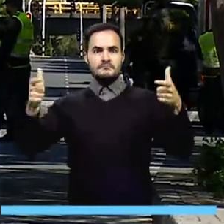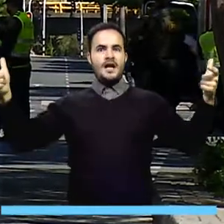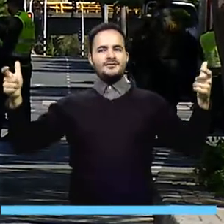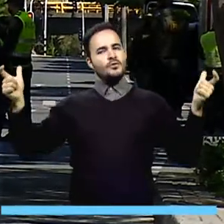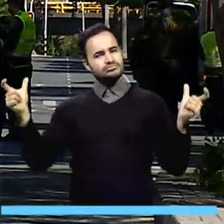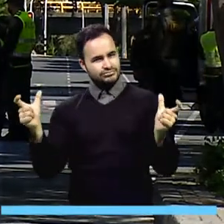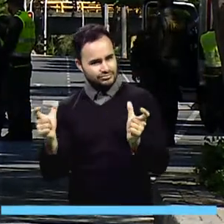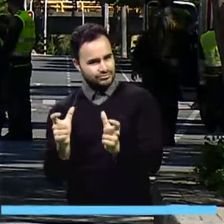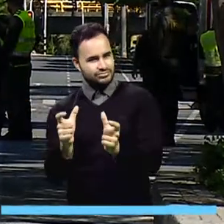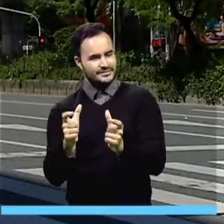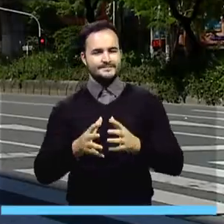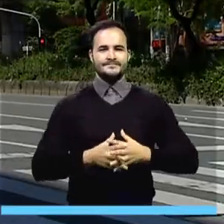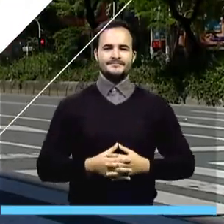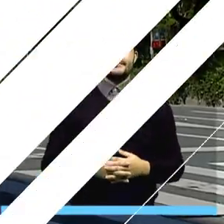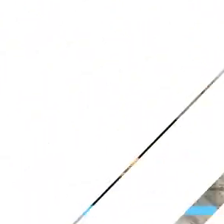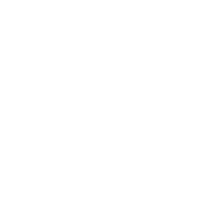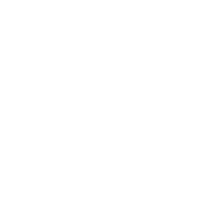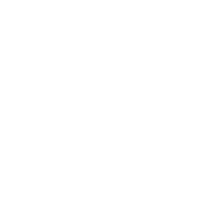personas.